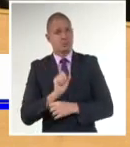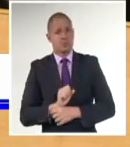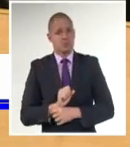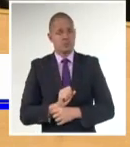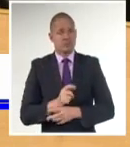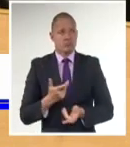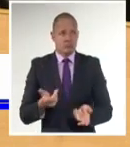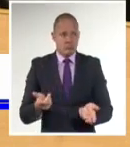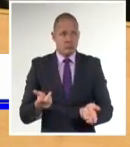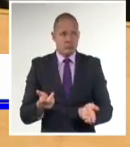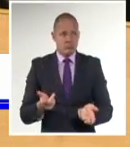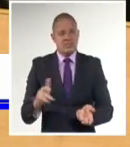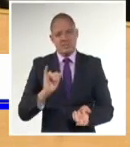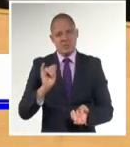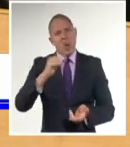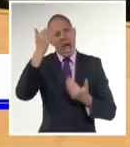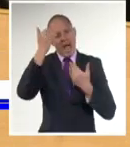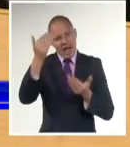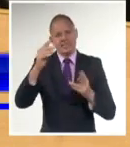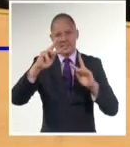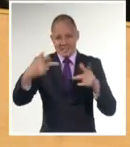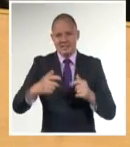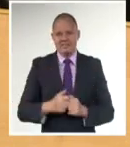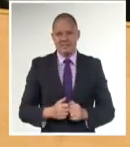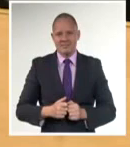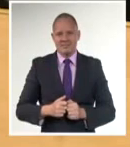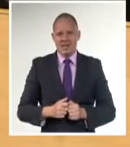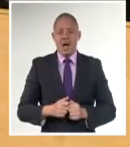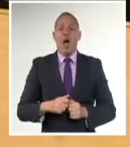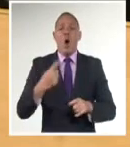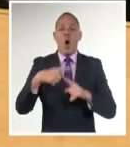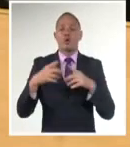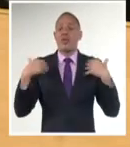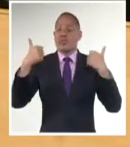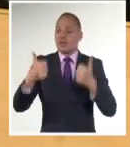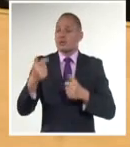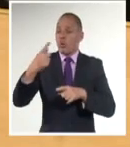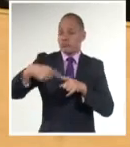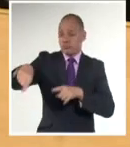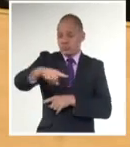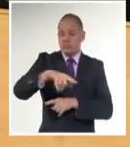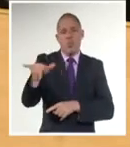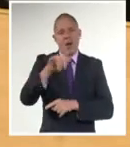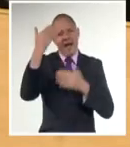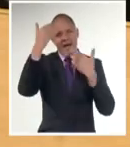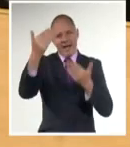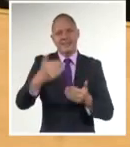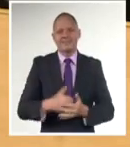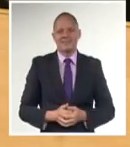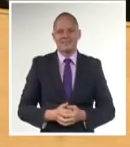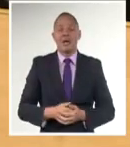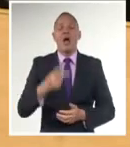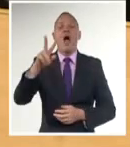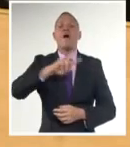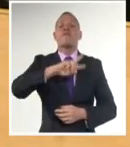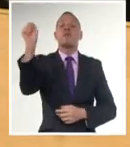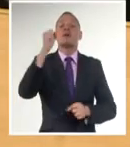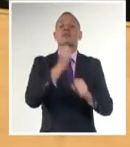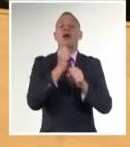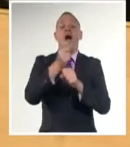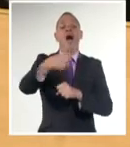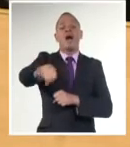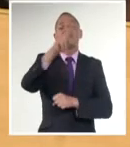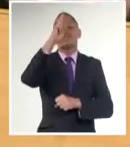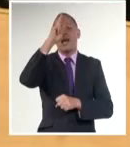agradecerles de verdad la presencia de nuestros directores de instituciones nacionales. Por tanto, que vivan los trabajadores del